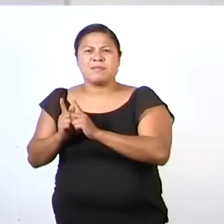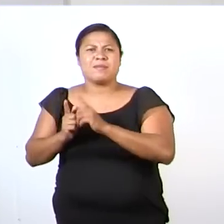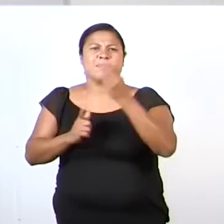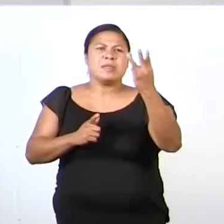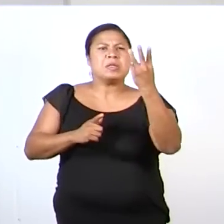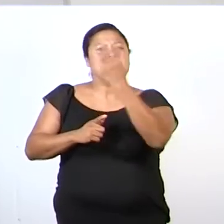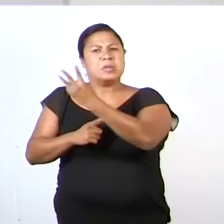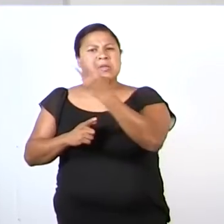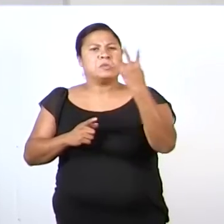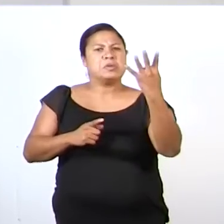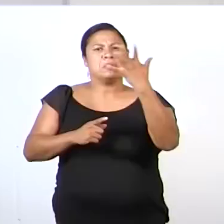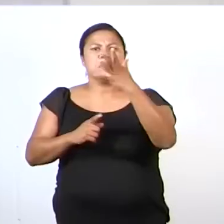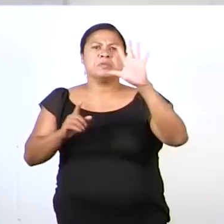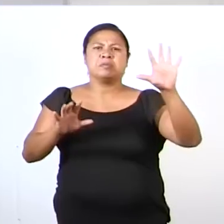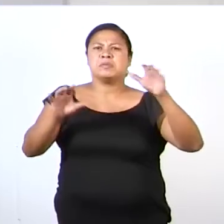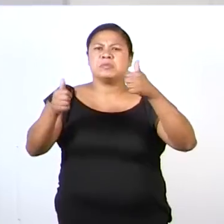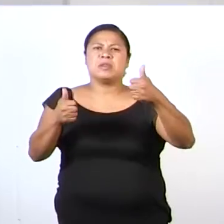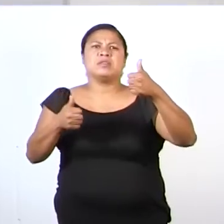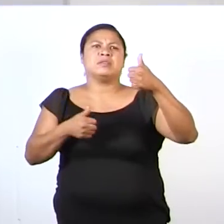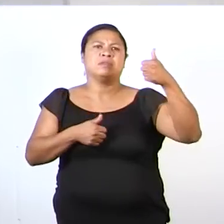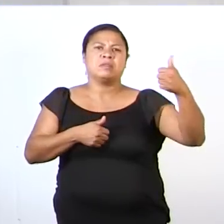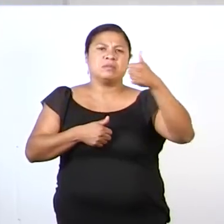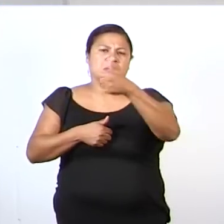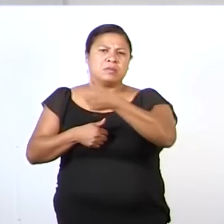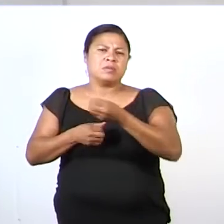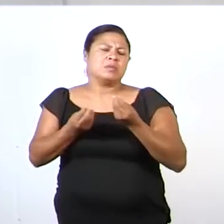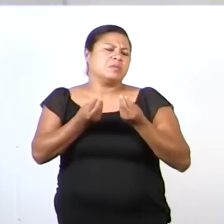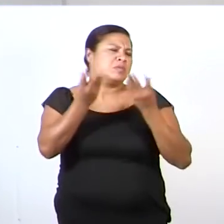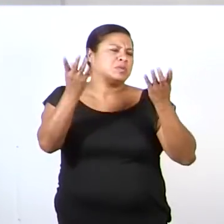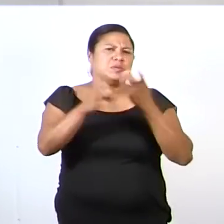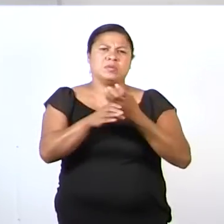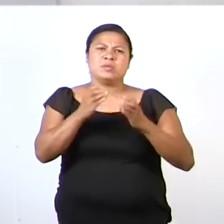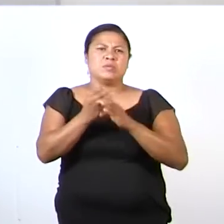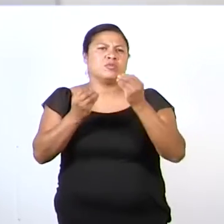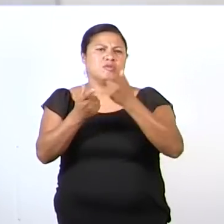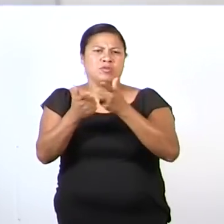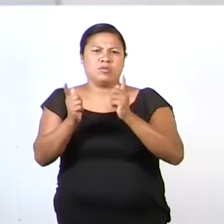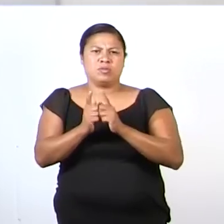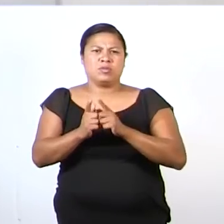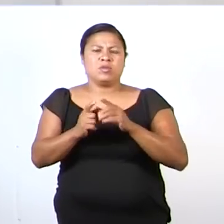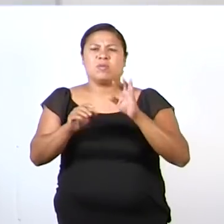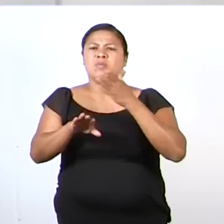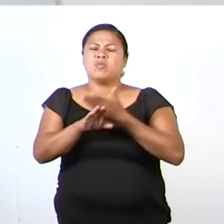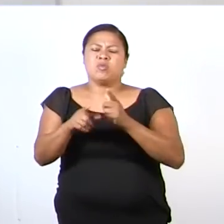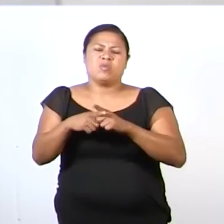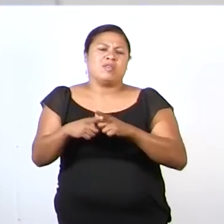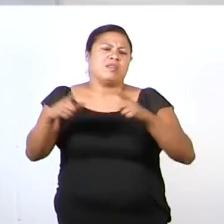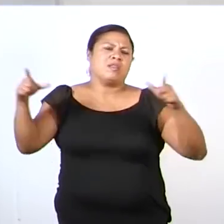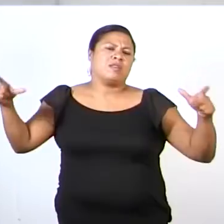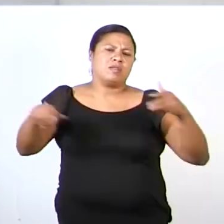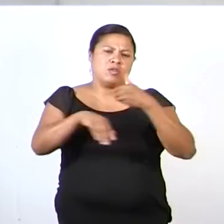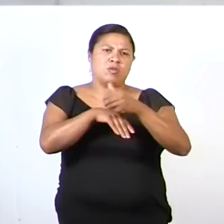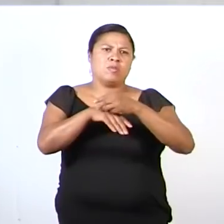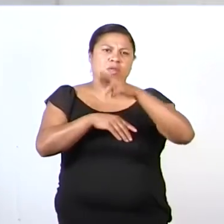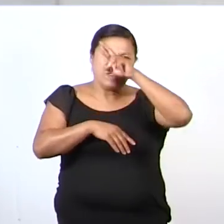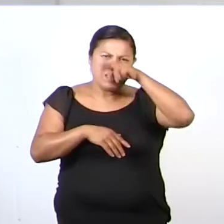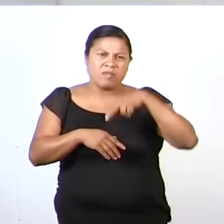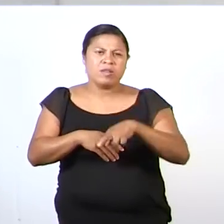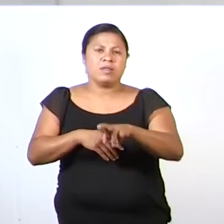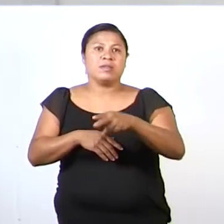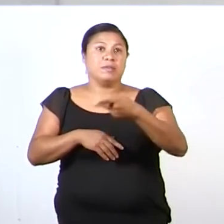tres, de cuatro en cuatro, de cinco en cinco, de seis en seis ¡Uh! Podemos llegar a una cantidad enorme de colecciones de elefantes